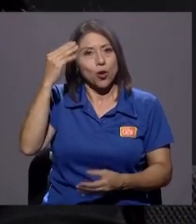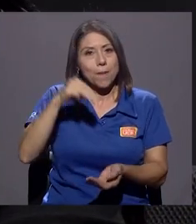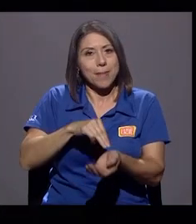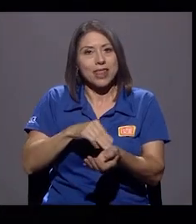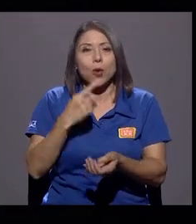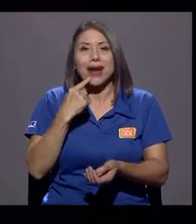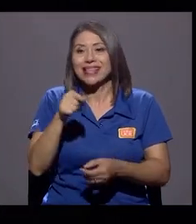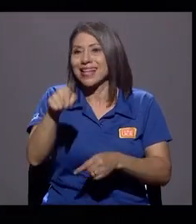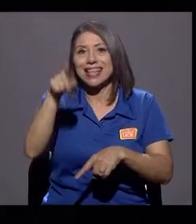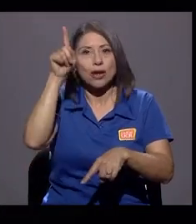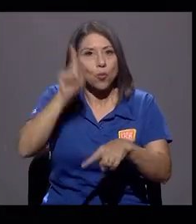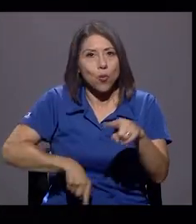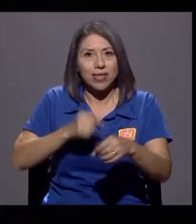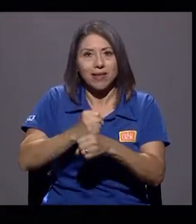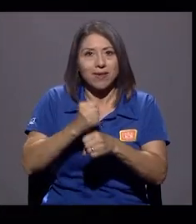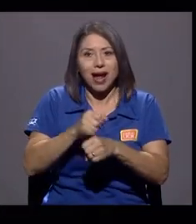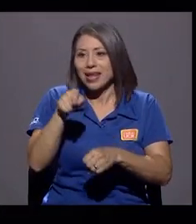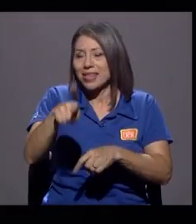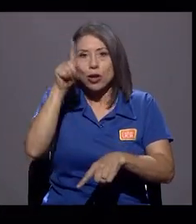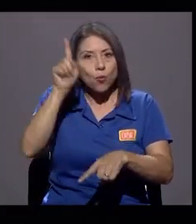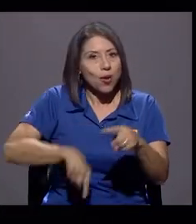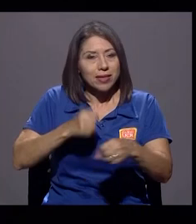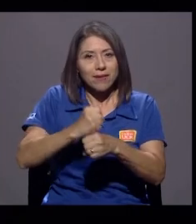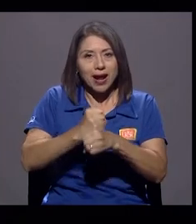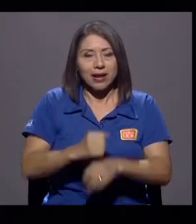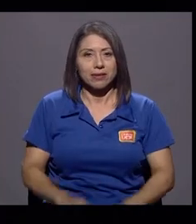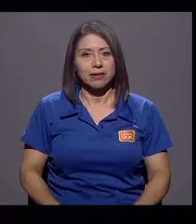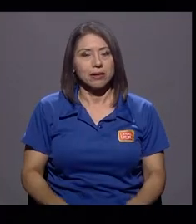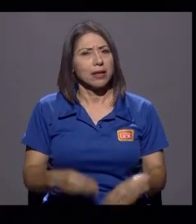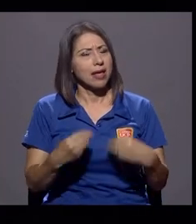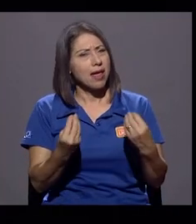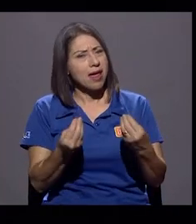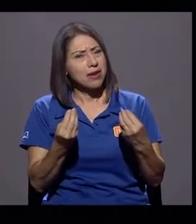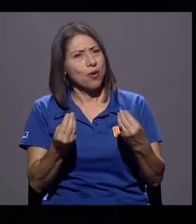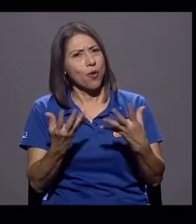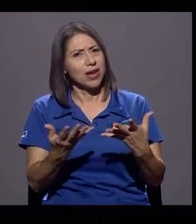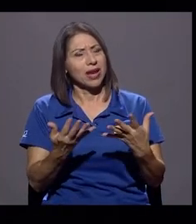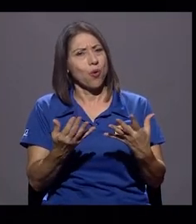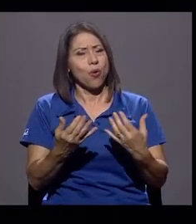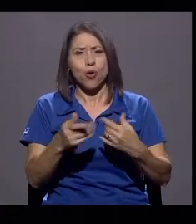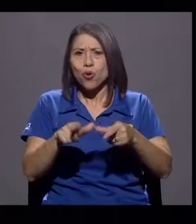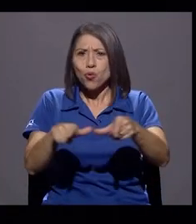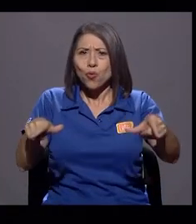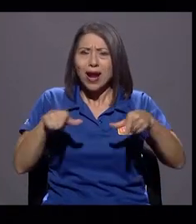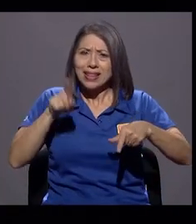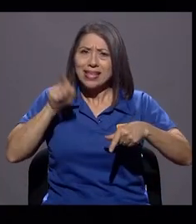trabajar. Es que irónico que en este momento donde se debe practicar la justicia no sea así,